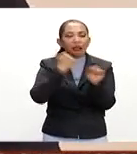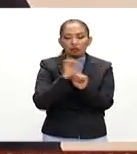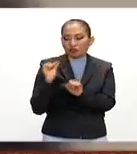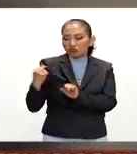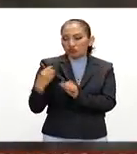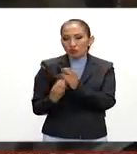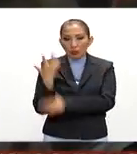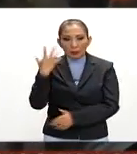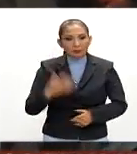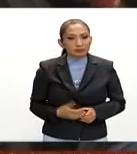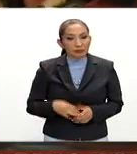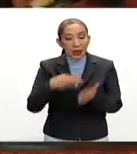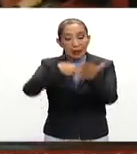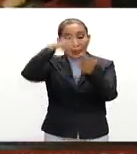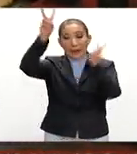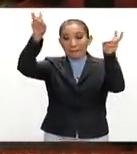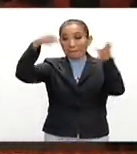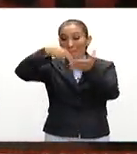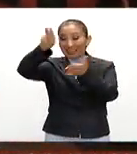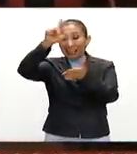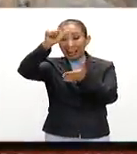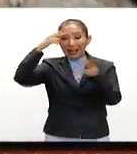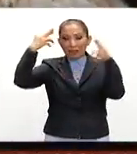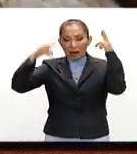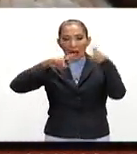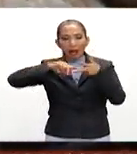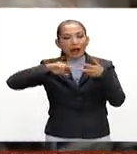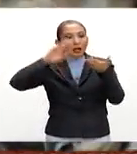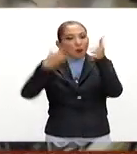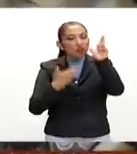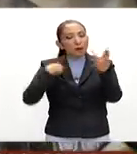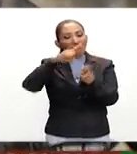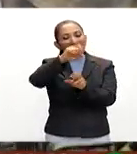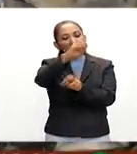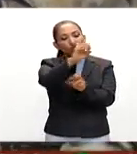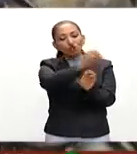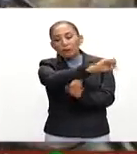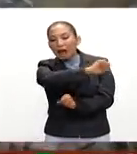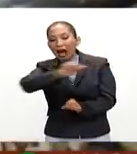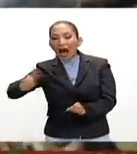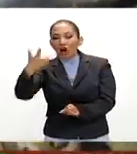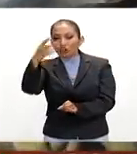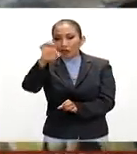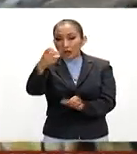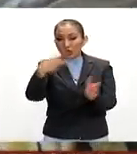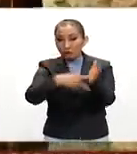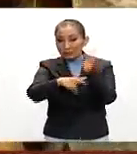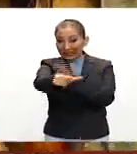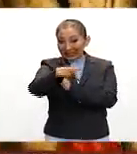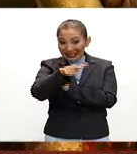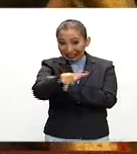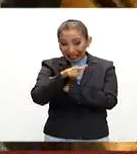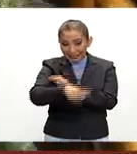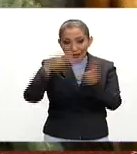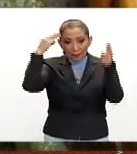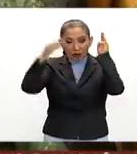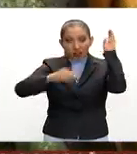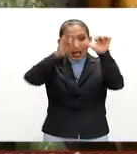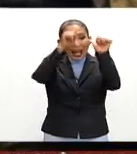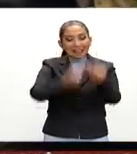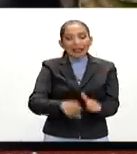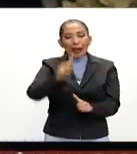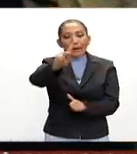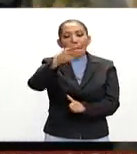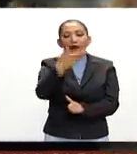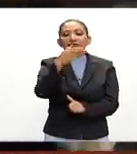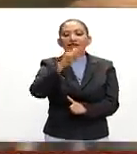recientes Pinta la revolución se presentará a partir del 20 de octubre y hasta el 8 de enero de 2017 en el museo de arte de